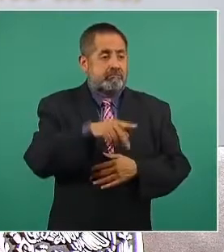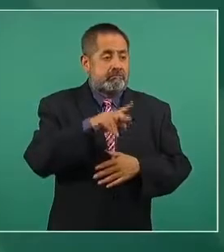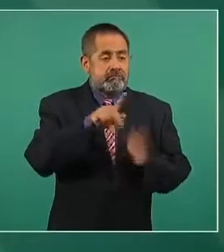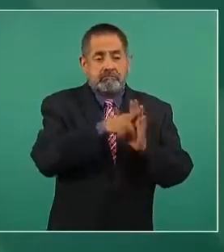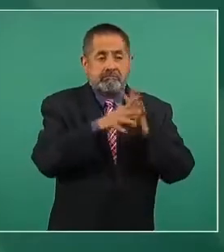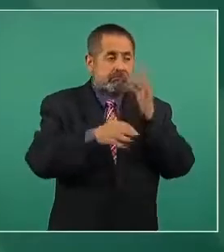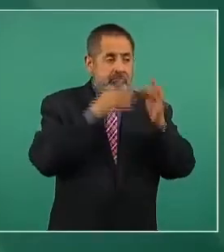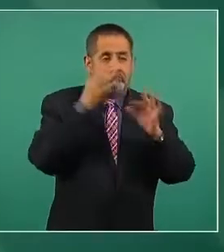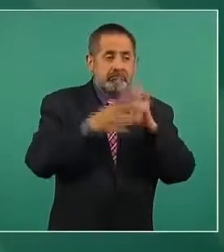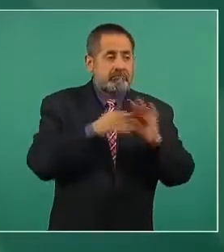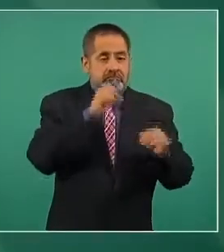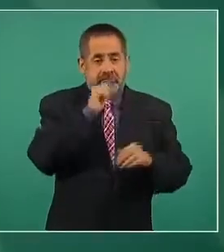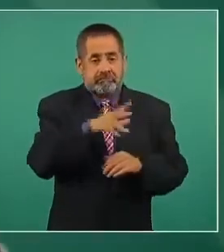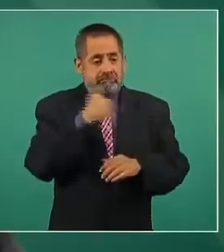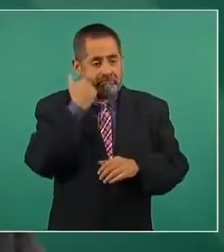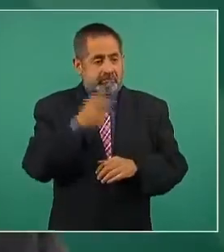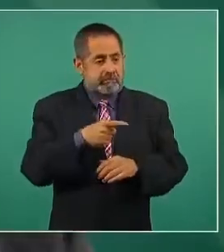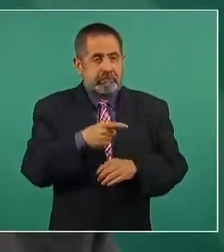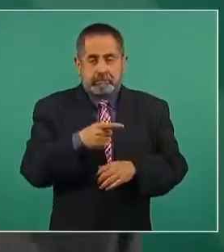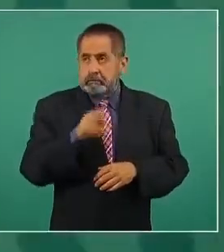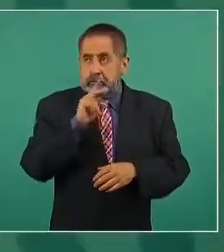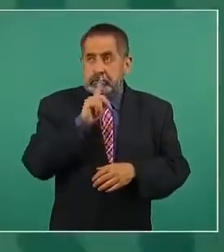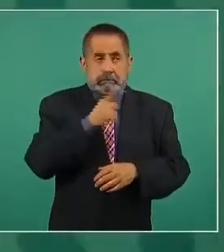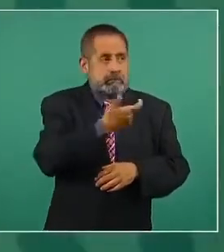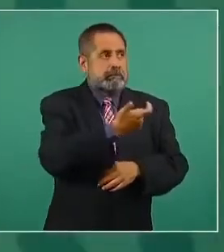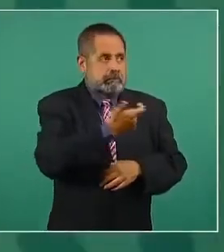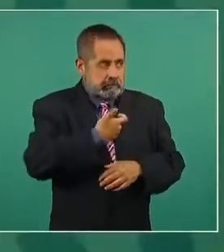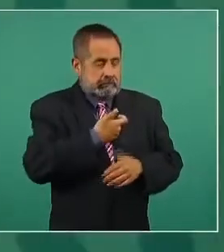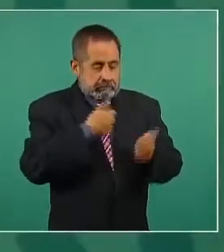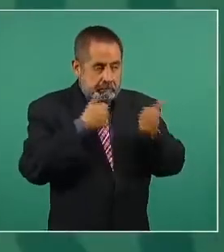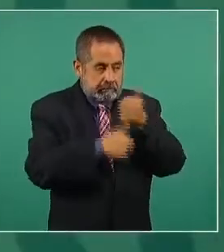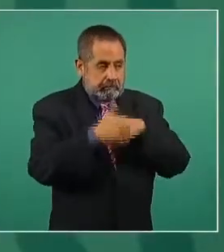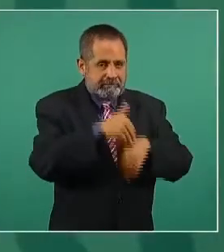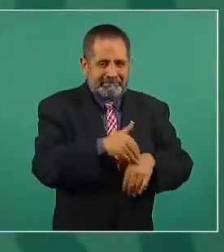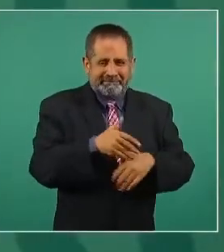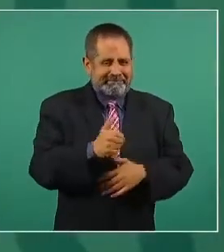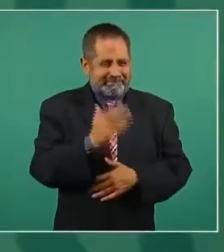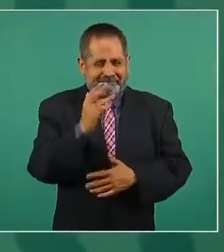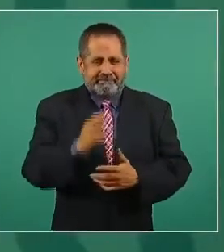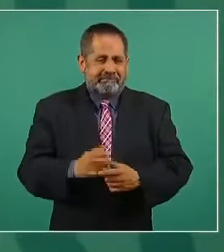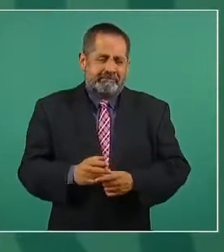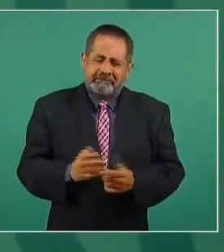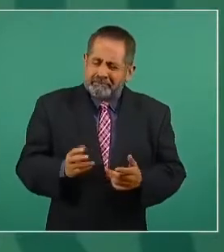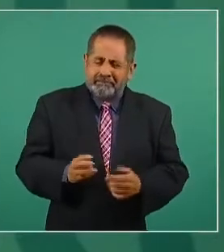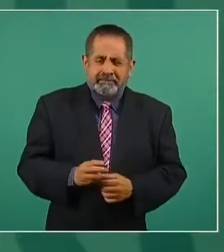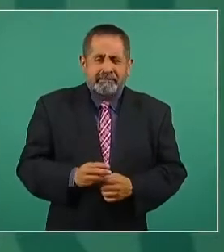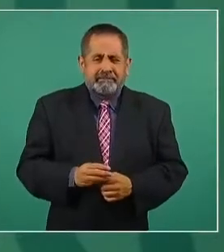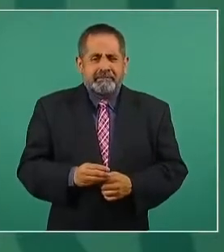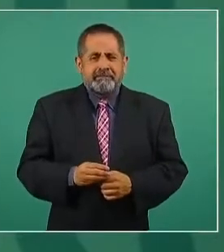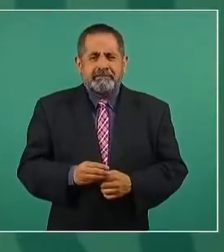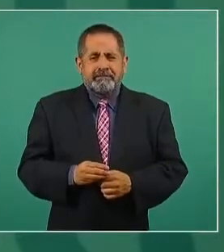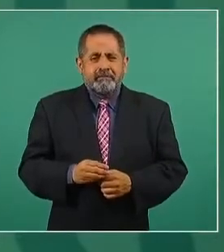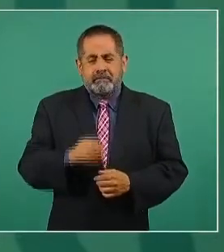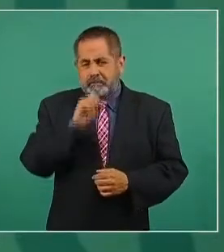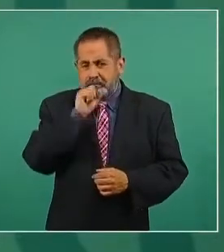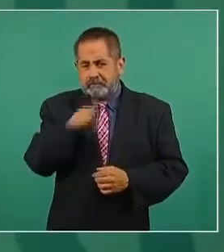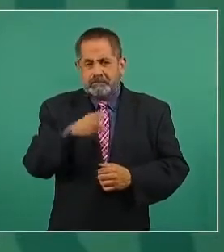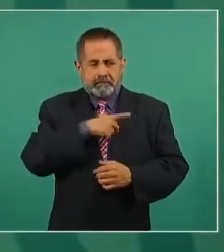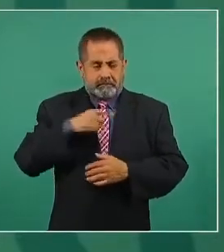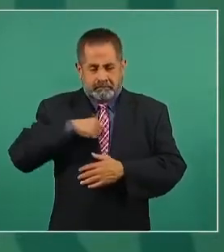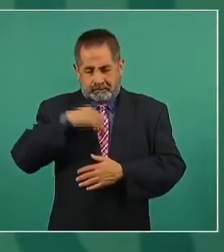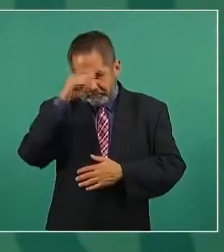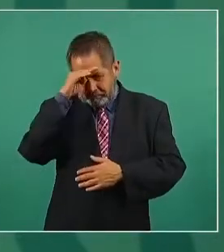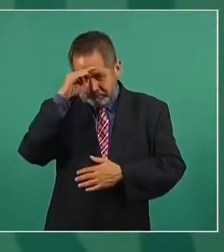vendidos o alquilados. Entonces, tenemos que pensar